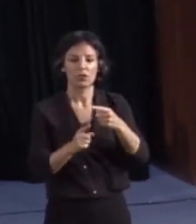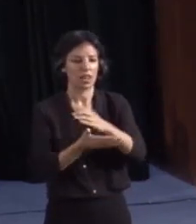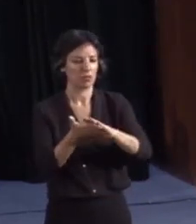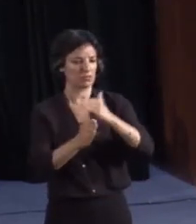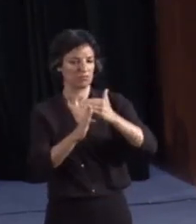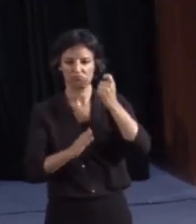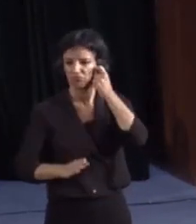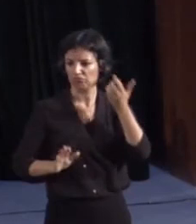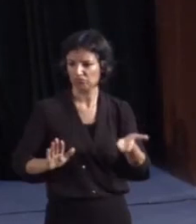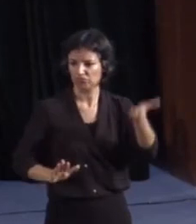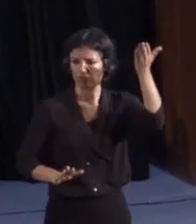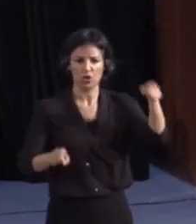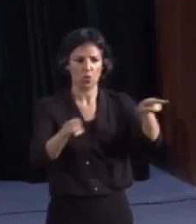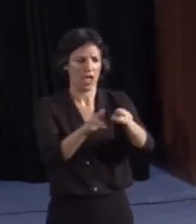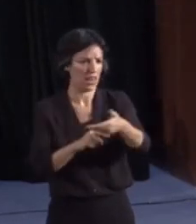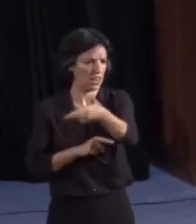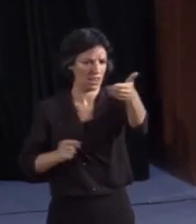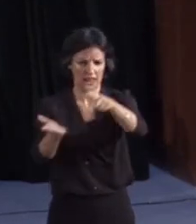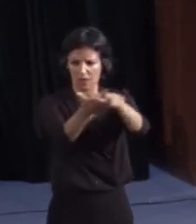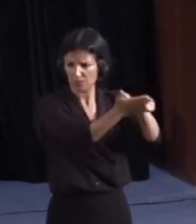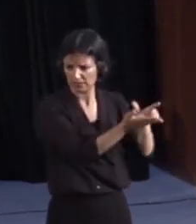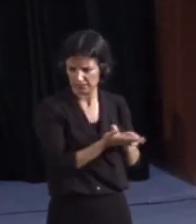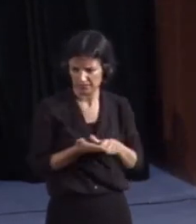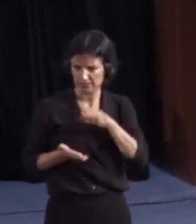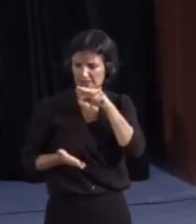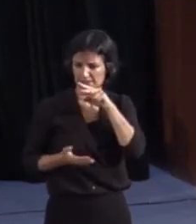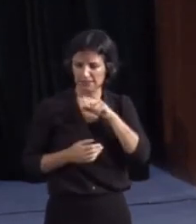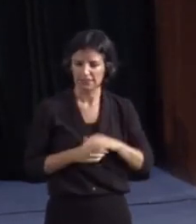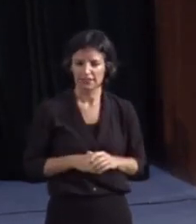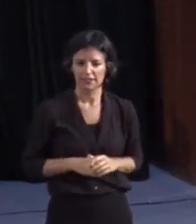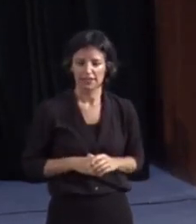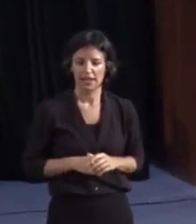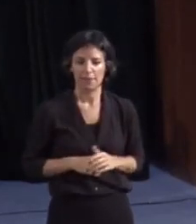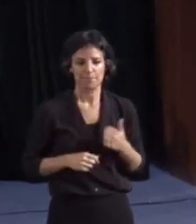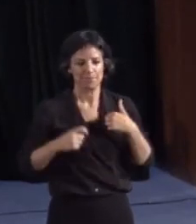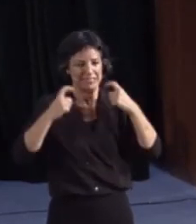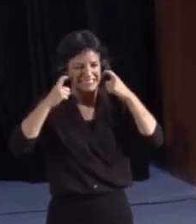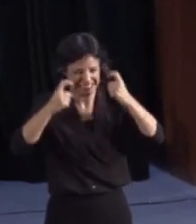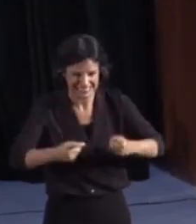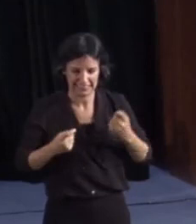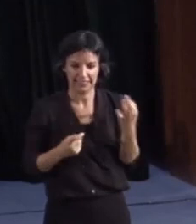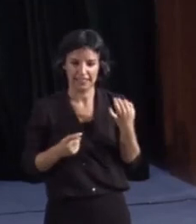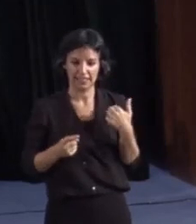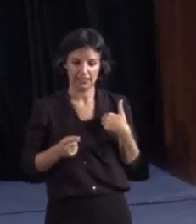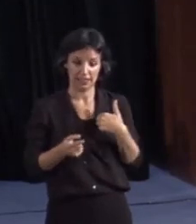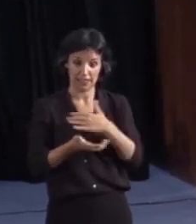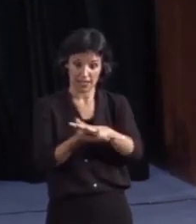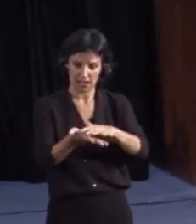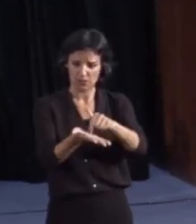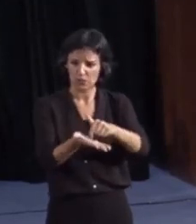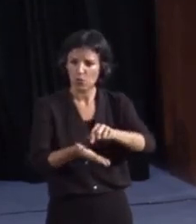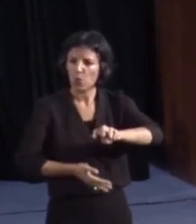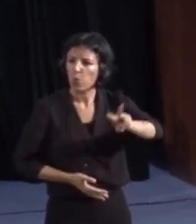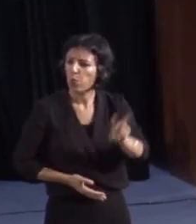equiparándolas al resto de las lenguas con las que conviven. Aquí yo trato de dar visibilidad a la utilidad y superior función